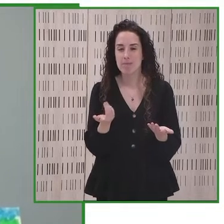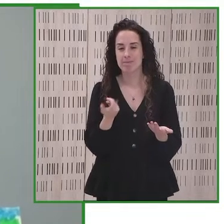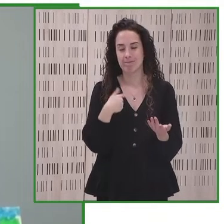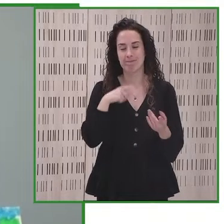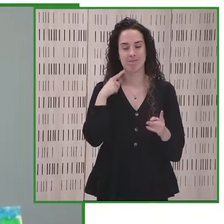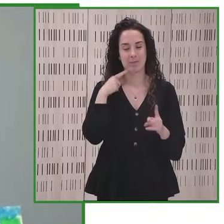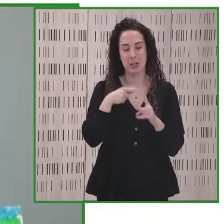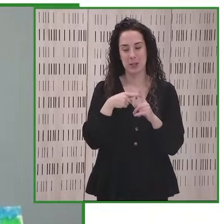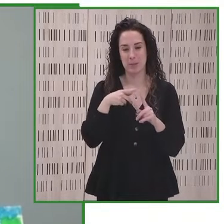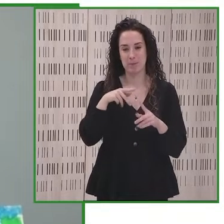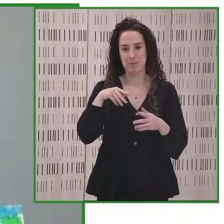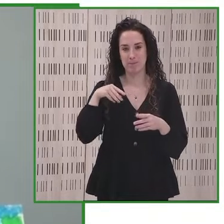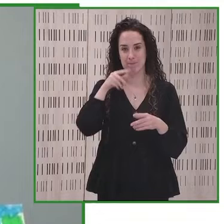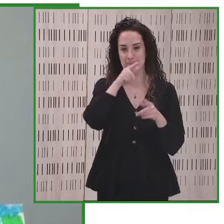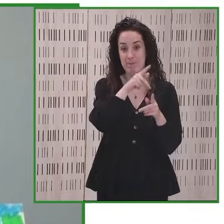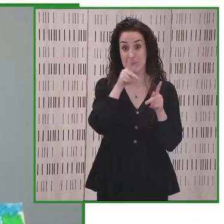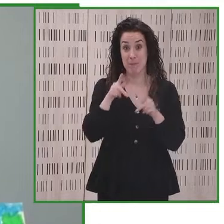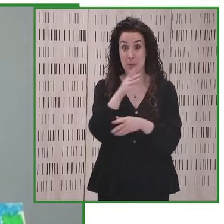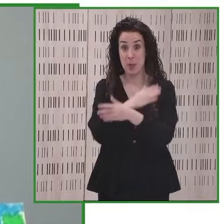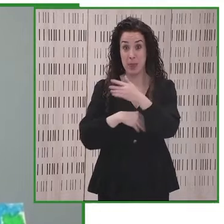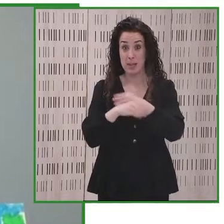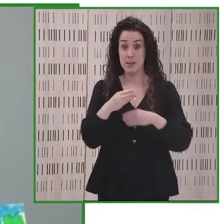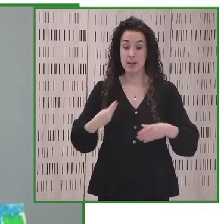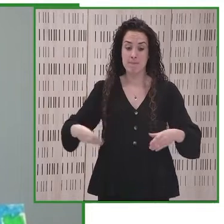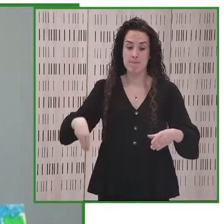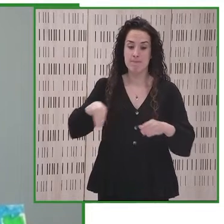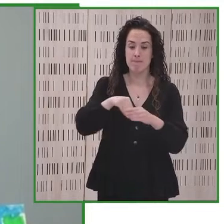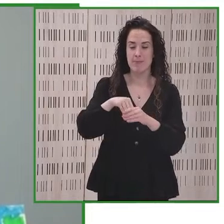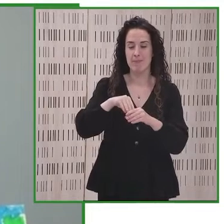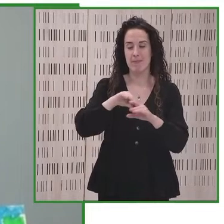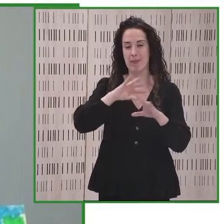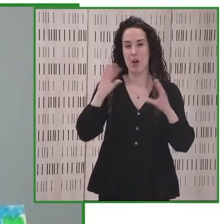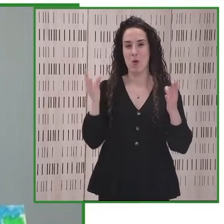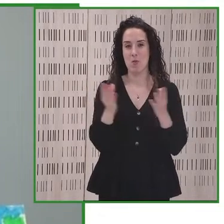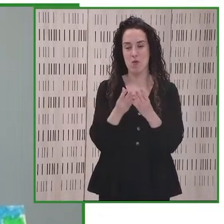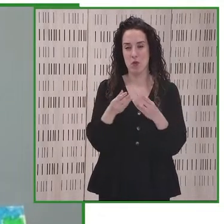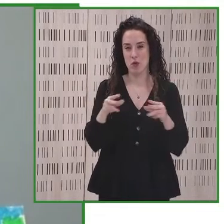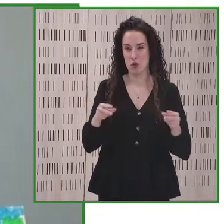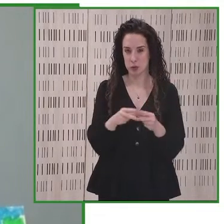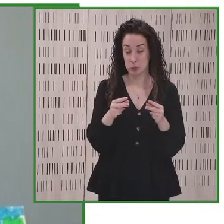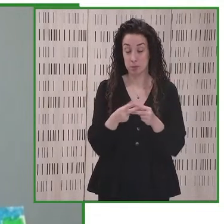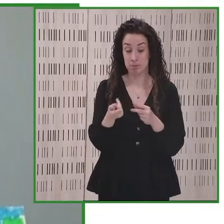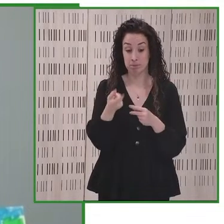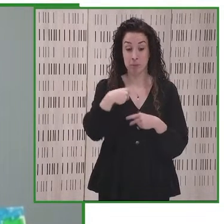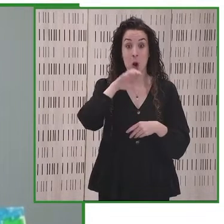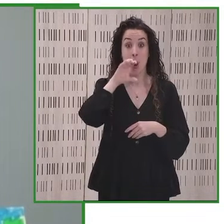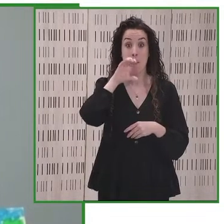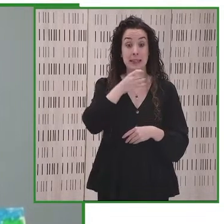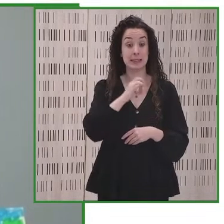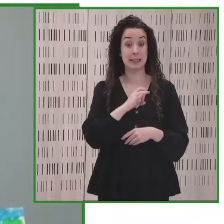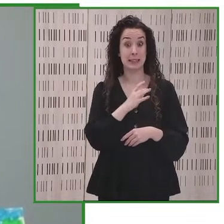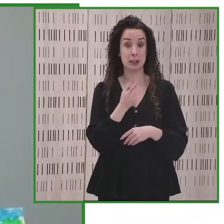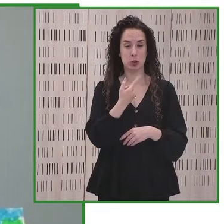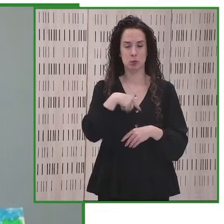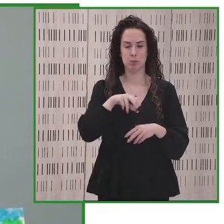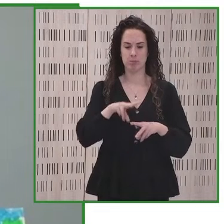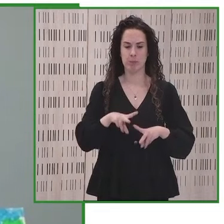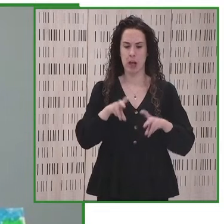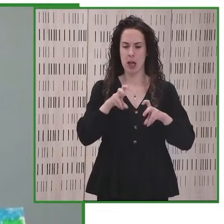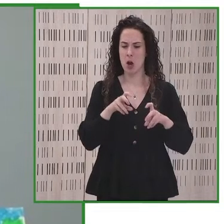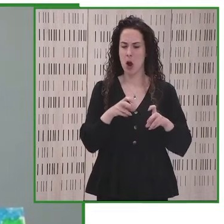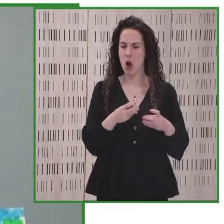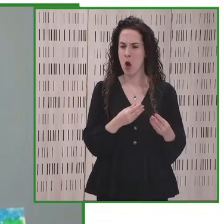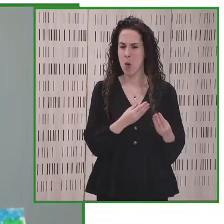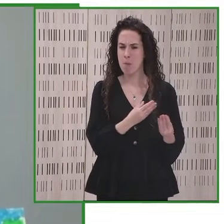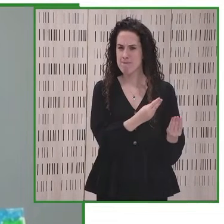efectiva la gran inclusión de las personas con discapacidad en nuestras sociedades en nuestro país son diversas las iniciativas que como estado estamos